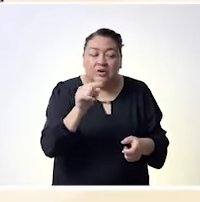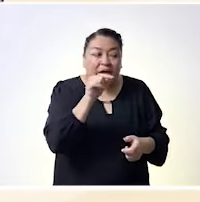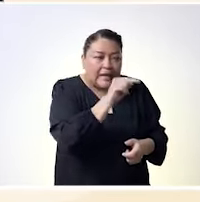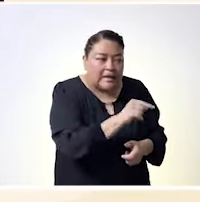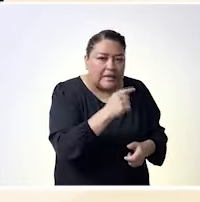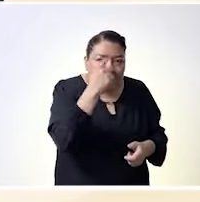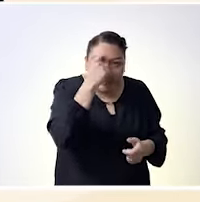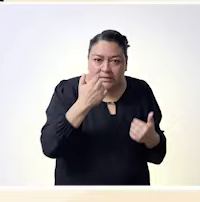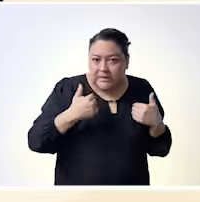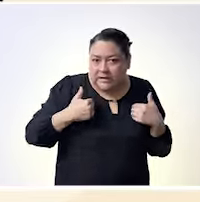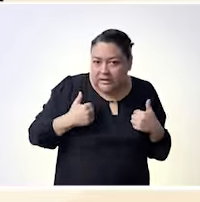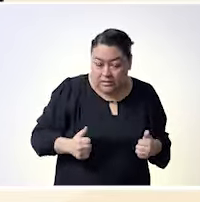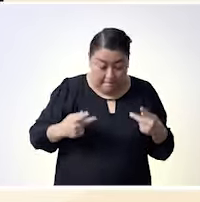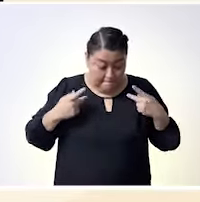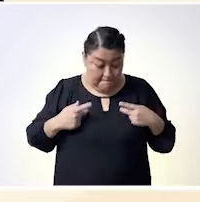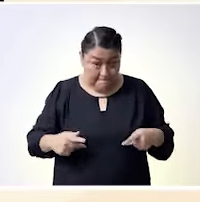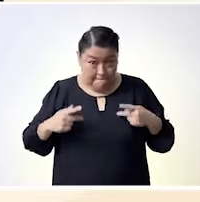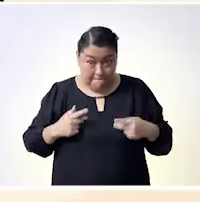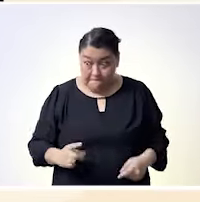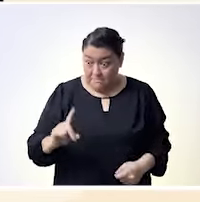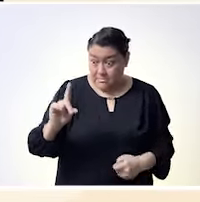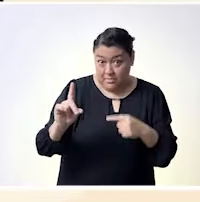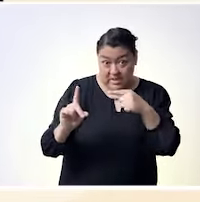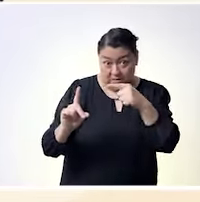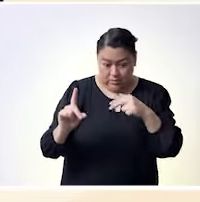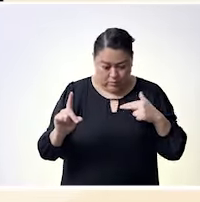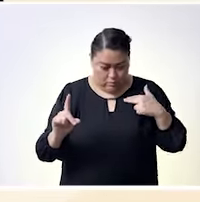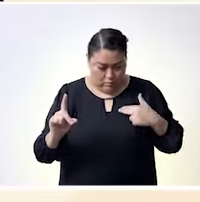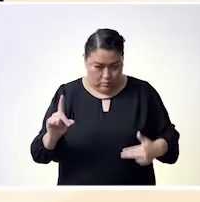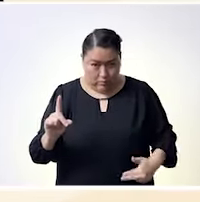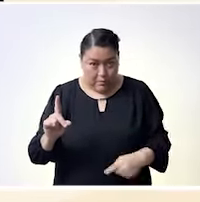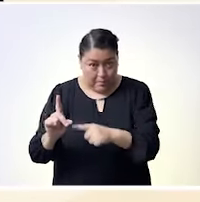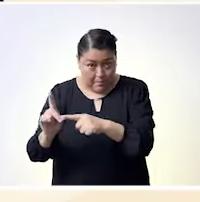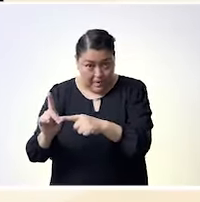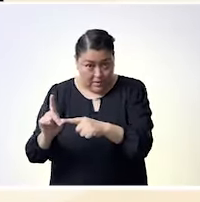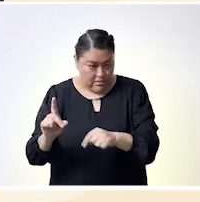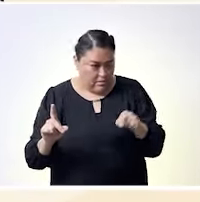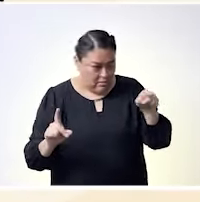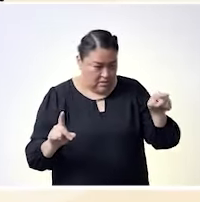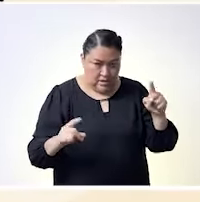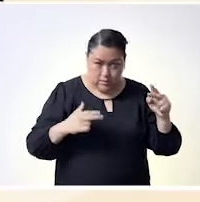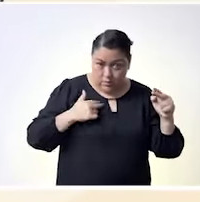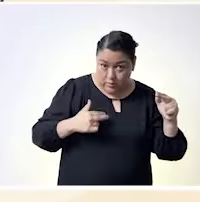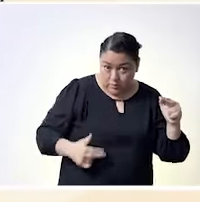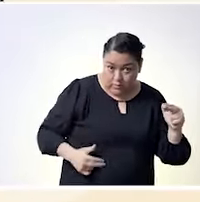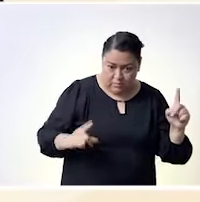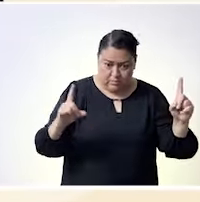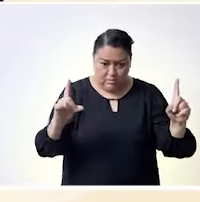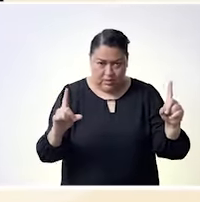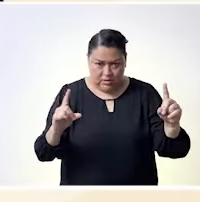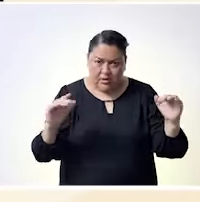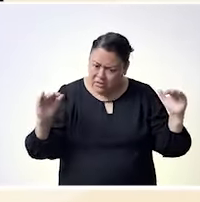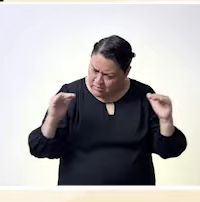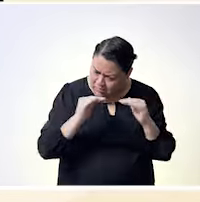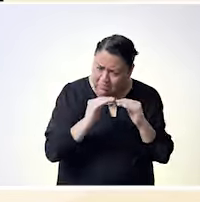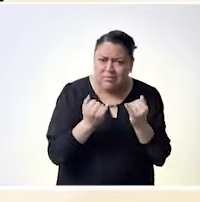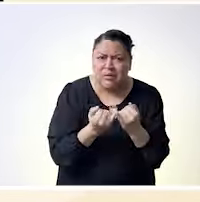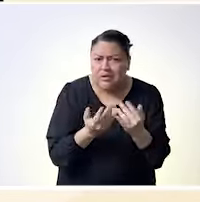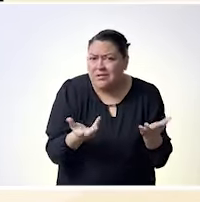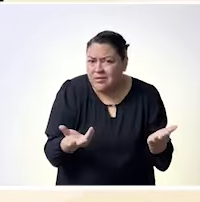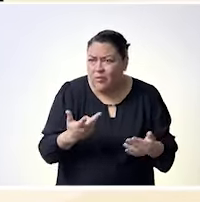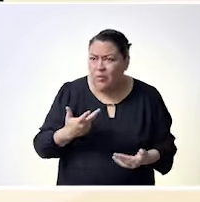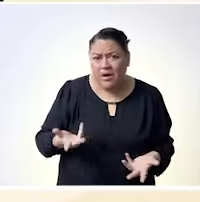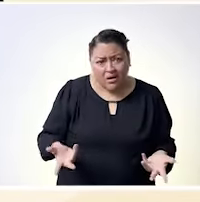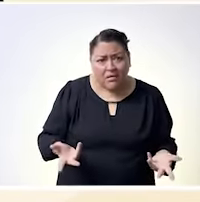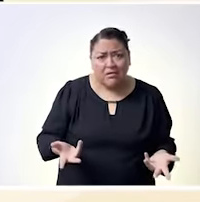de todo lo que comentas ¿no? estos movimientos de dónde venimos ¿no? qué cargas venimos trayendo en el costal y me refiero no como a